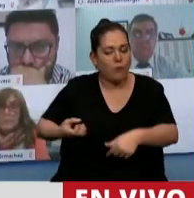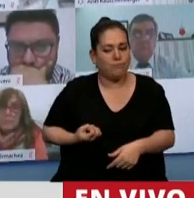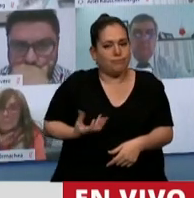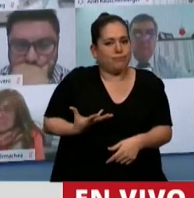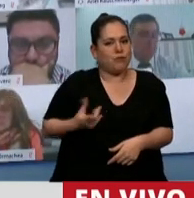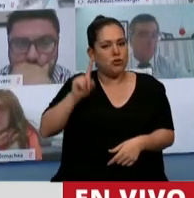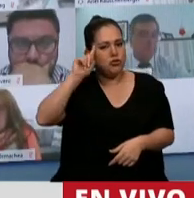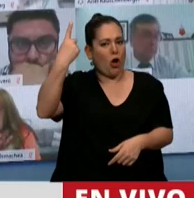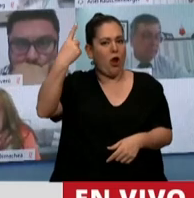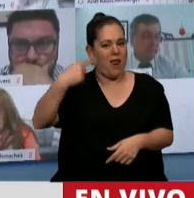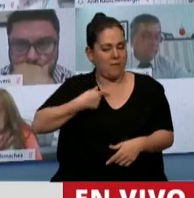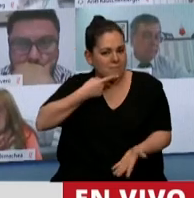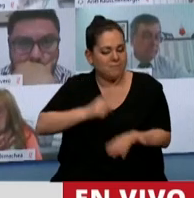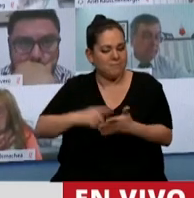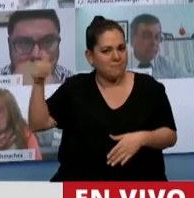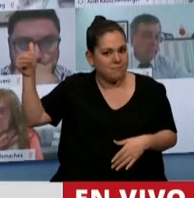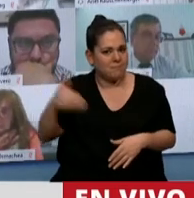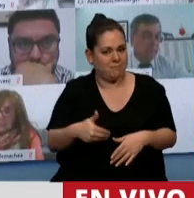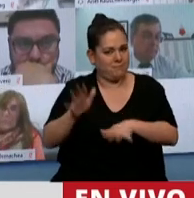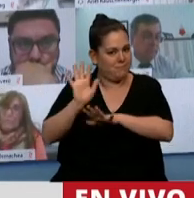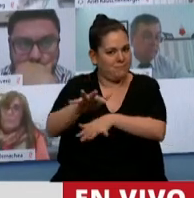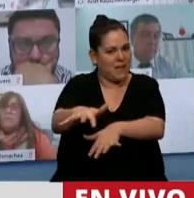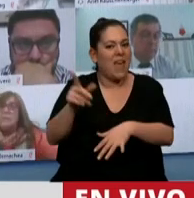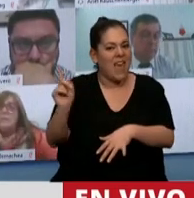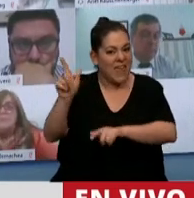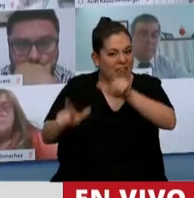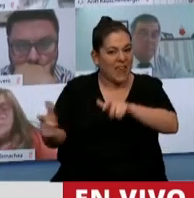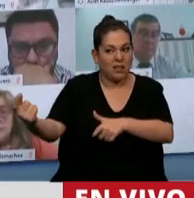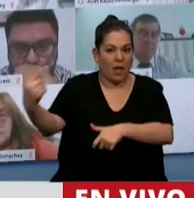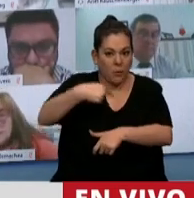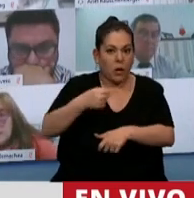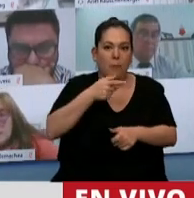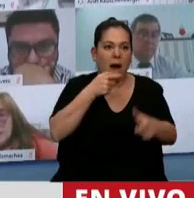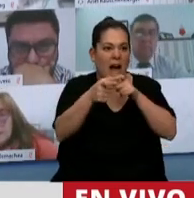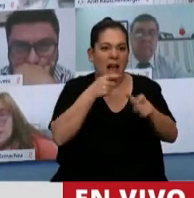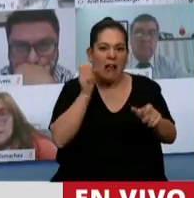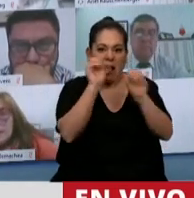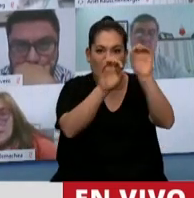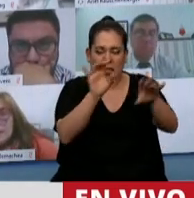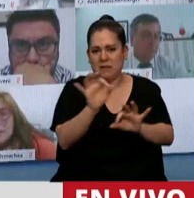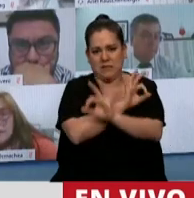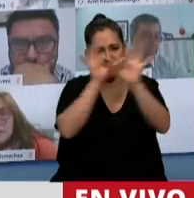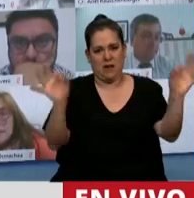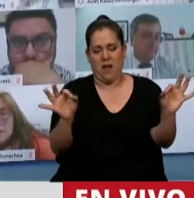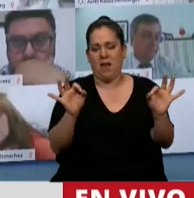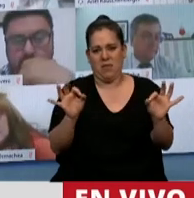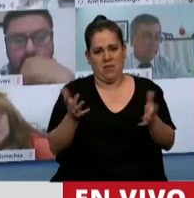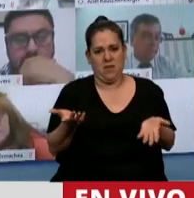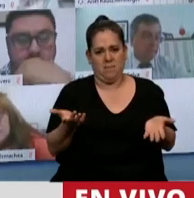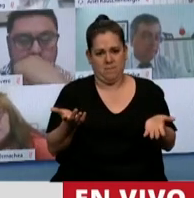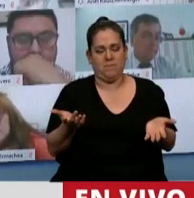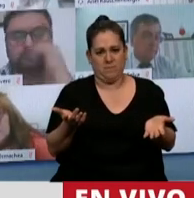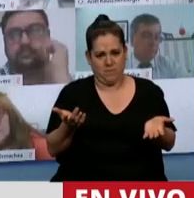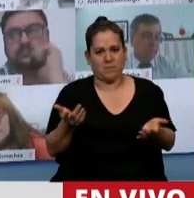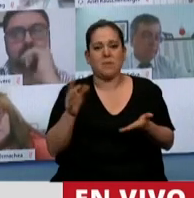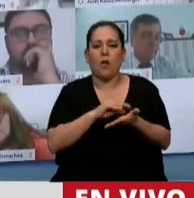todavía caceroleando en la puerta del Congreso. Y esa gente no vino a agredir a nadie. Señor Presidente, llamo a la reflexión, hoy se lo citó acá Carlos